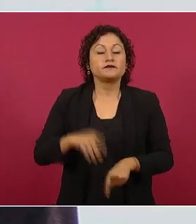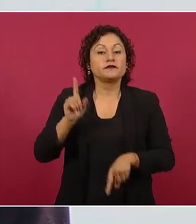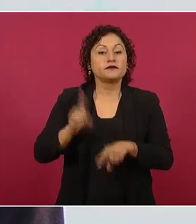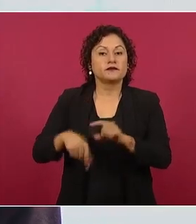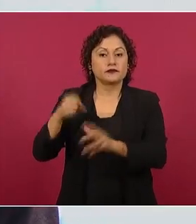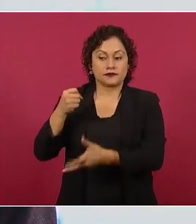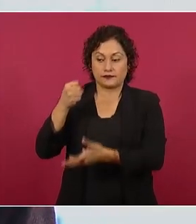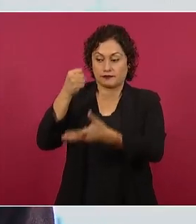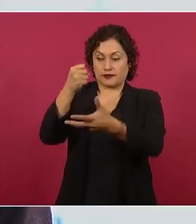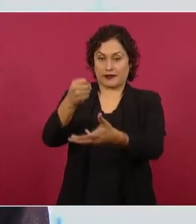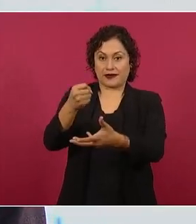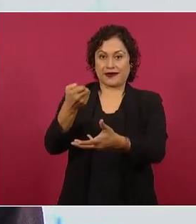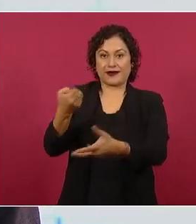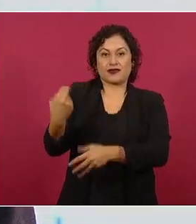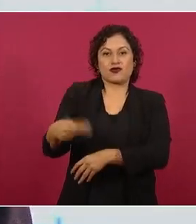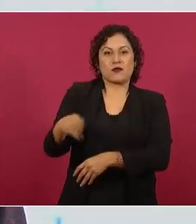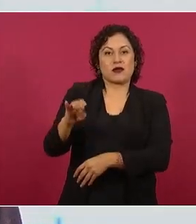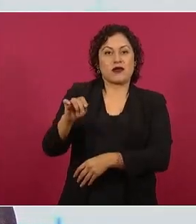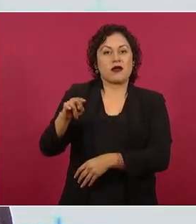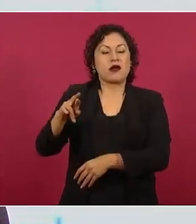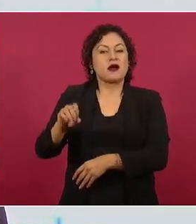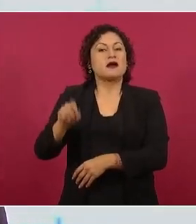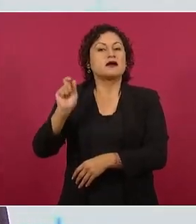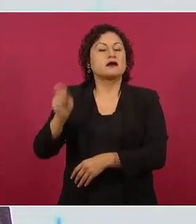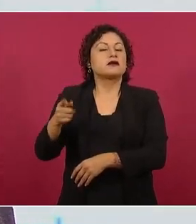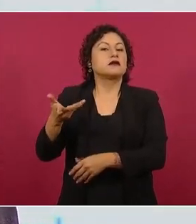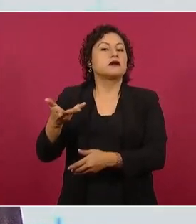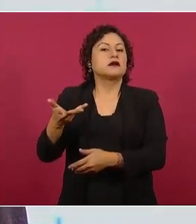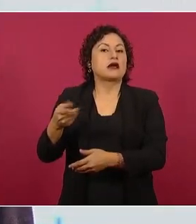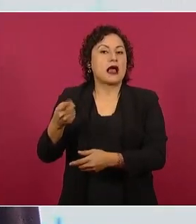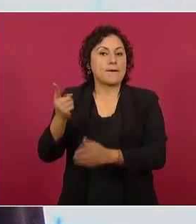ordinario que se entrega cada mes durante todos los años.